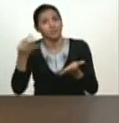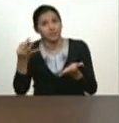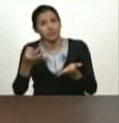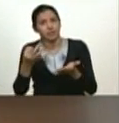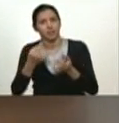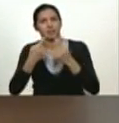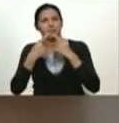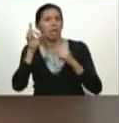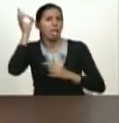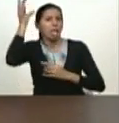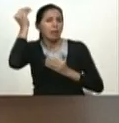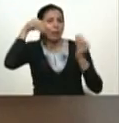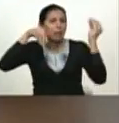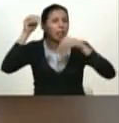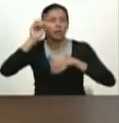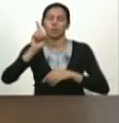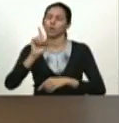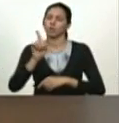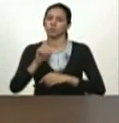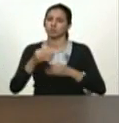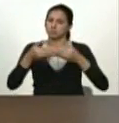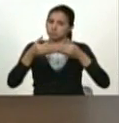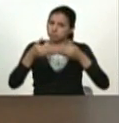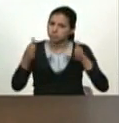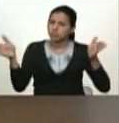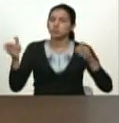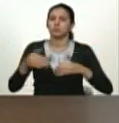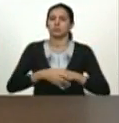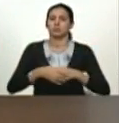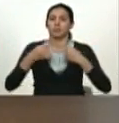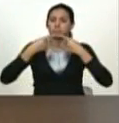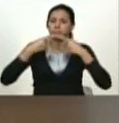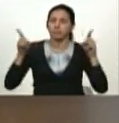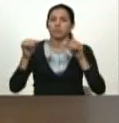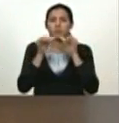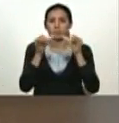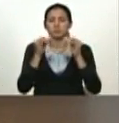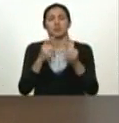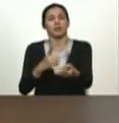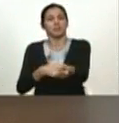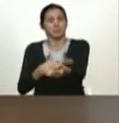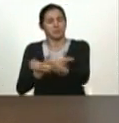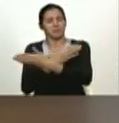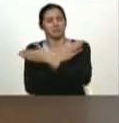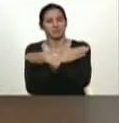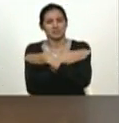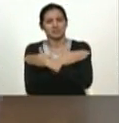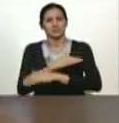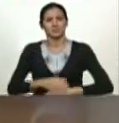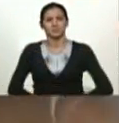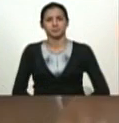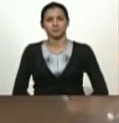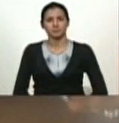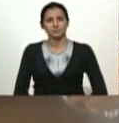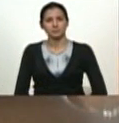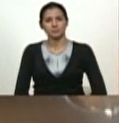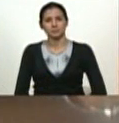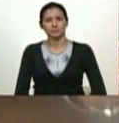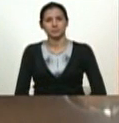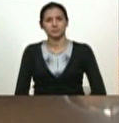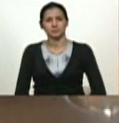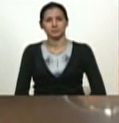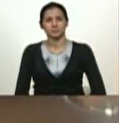y abrir los campos con la verdad este felicito hermanos y bueno ustedes tienen